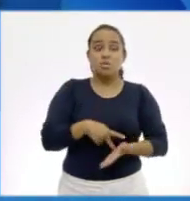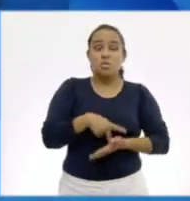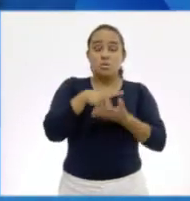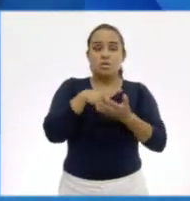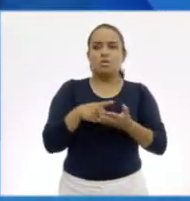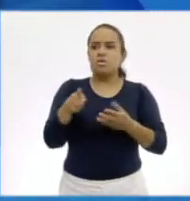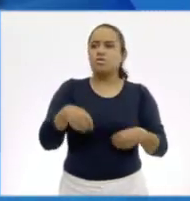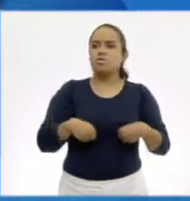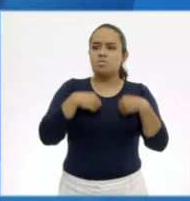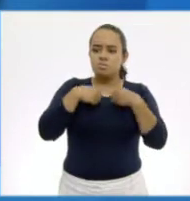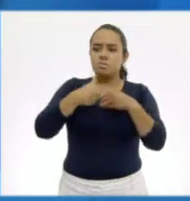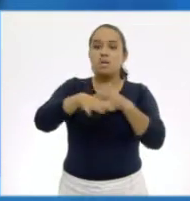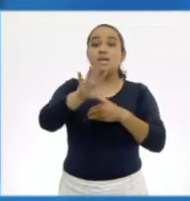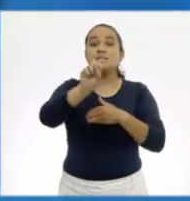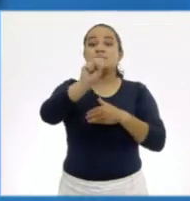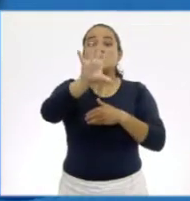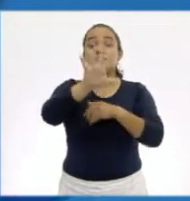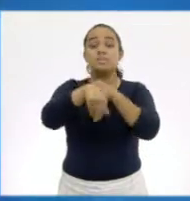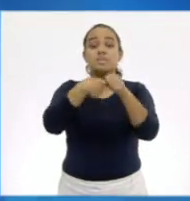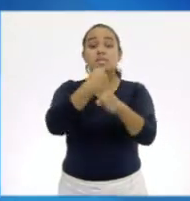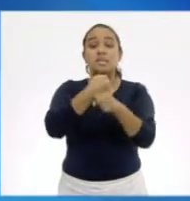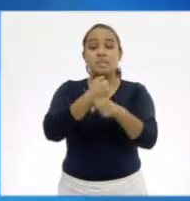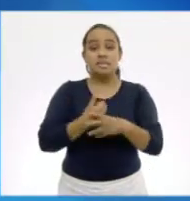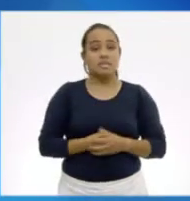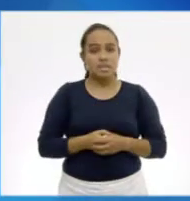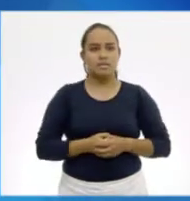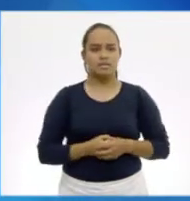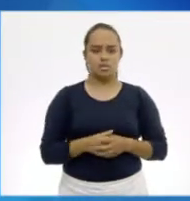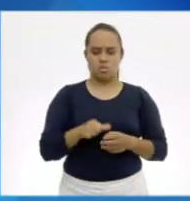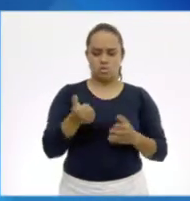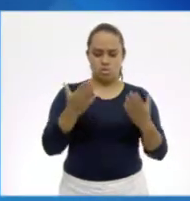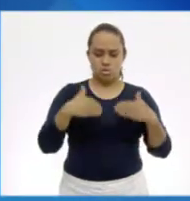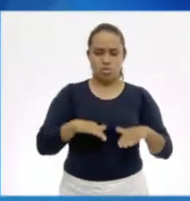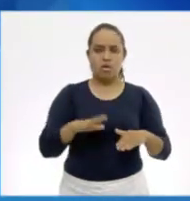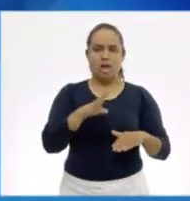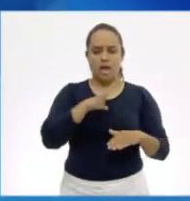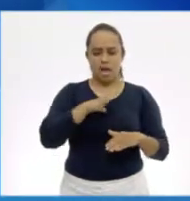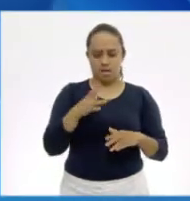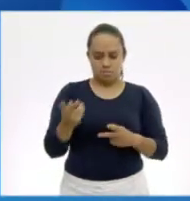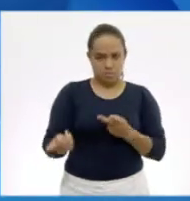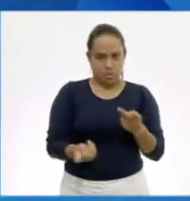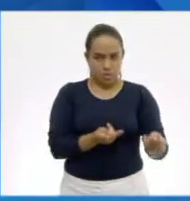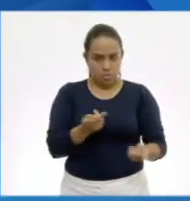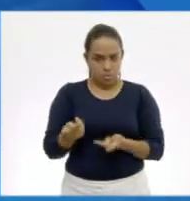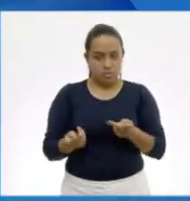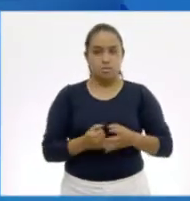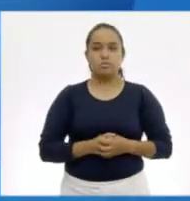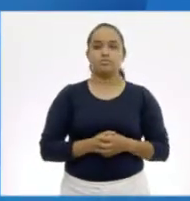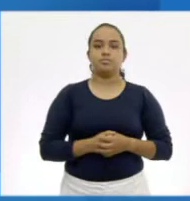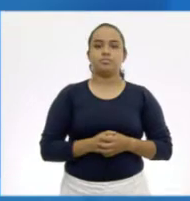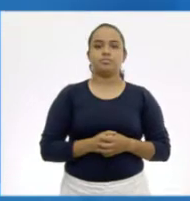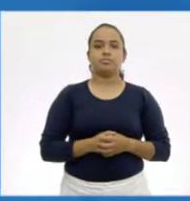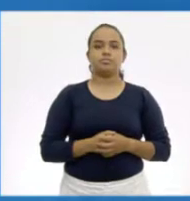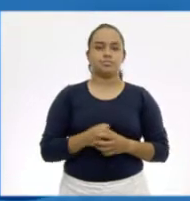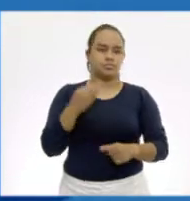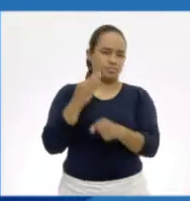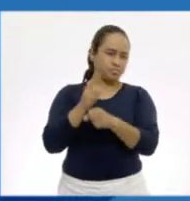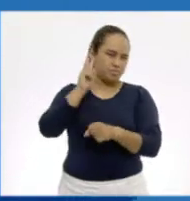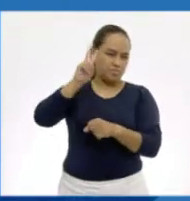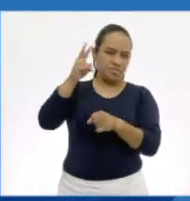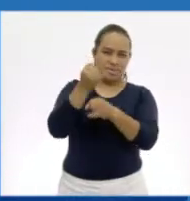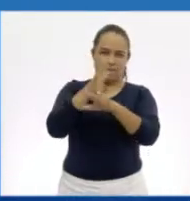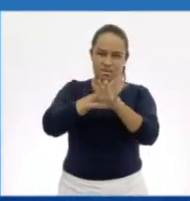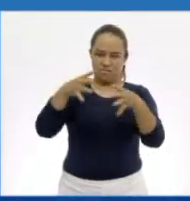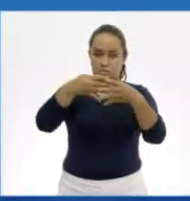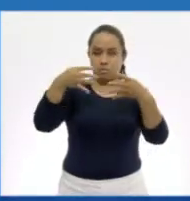y vivir hasta 65 años. Abajo tenemos unas preguntas. Dice, con base en la información